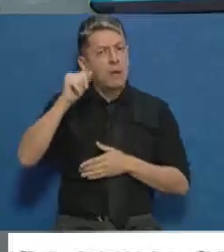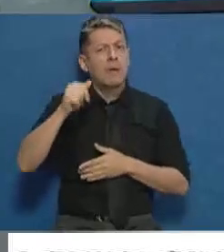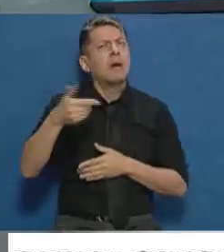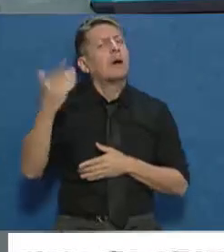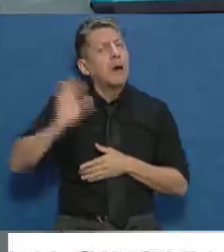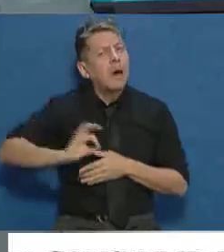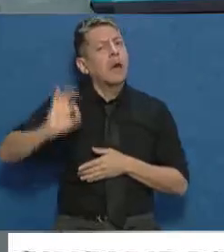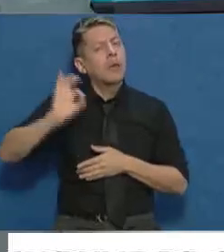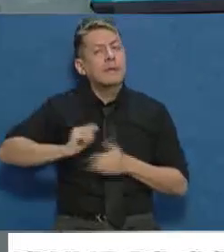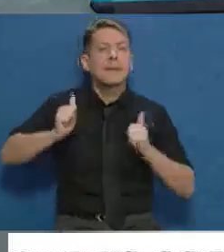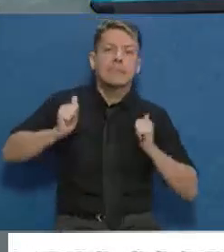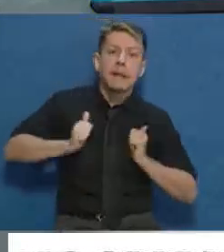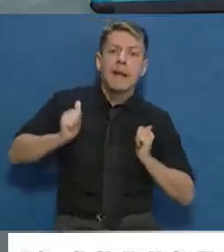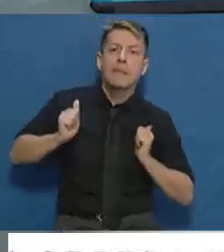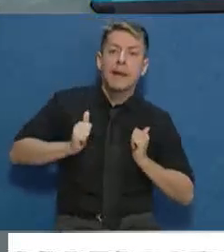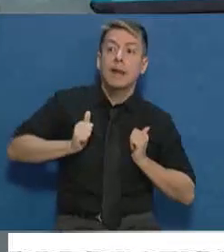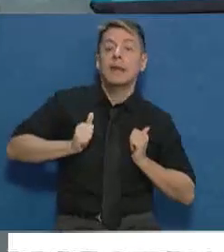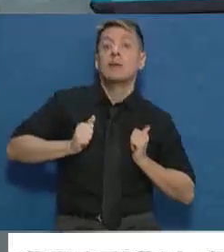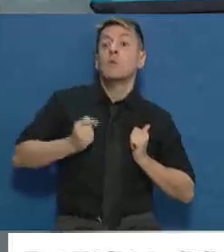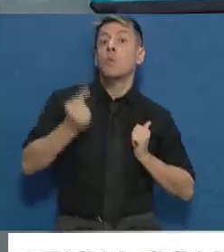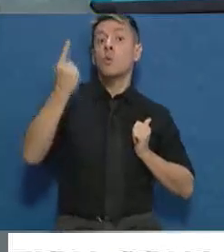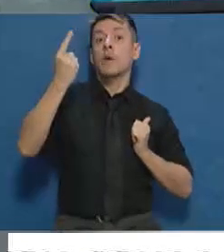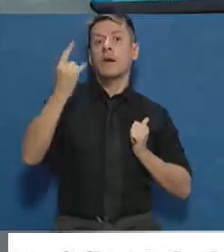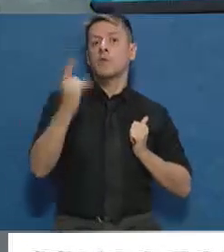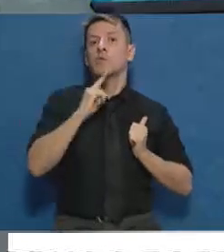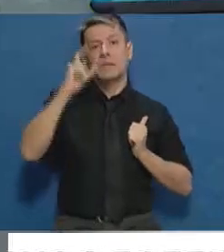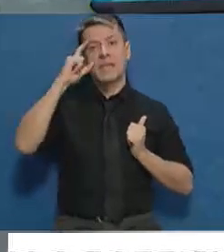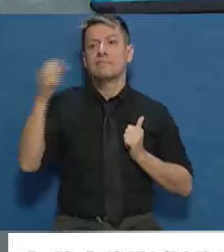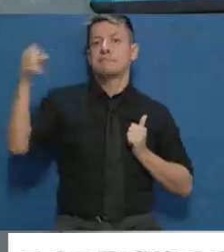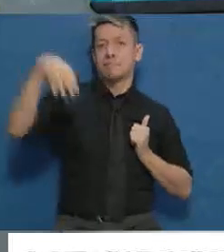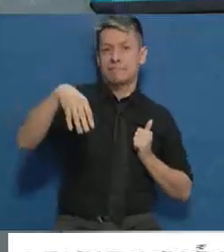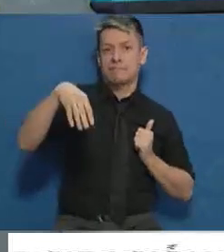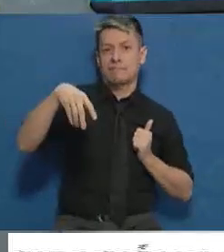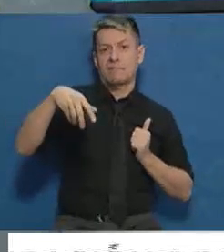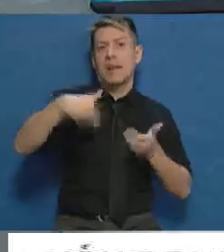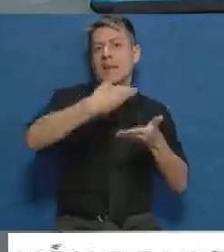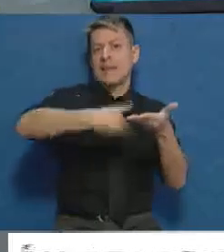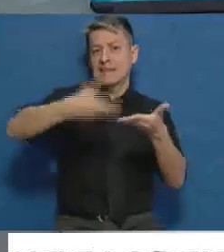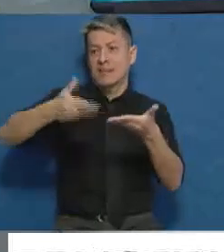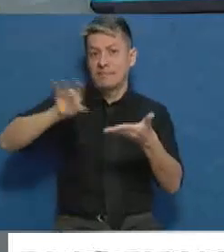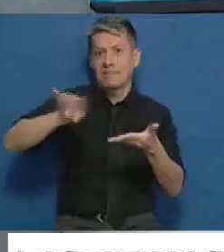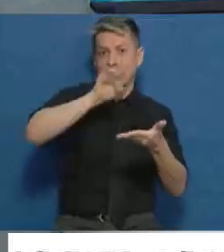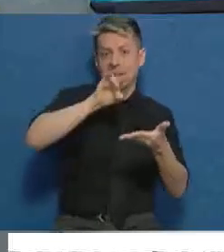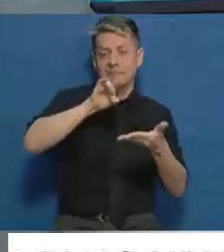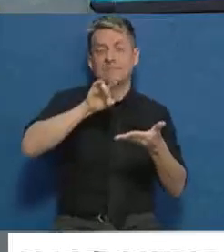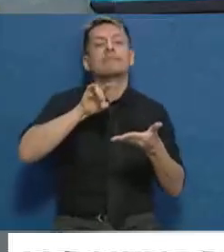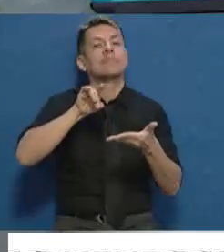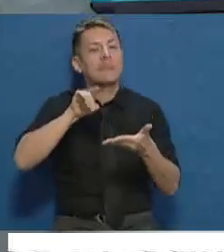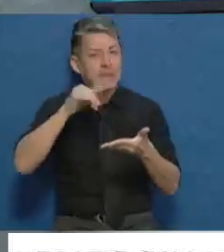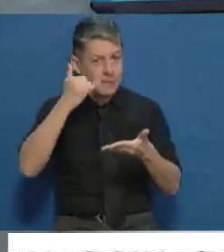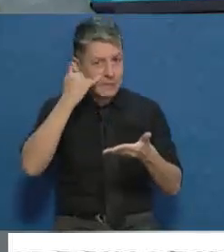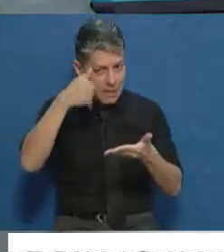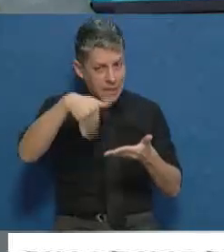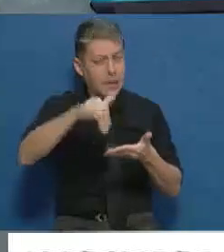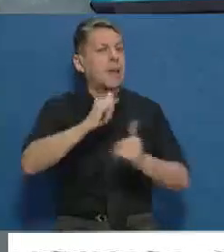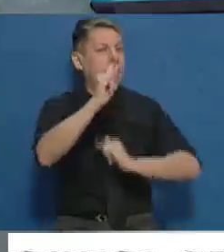años de espera para que se presente finalmente una UTE a esta licitación. Ya van a dar las